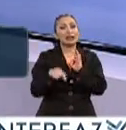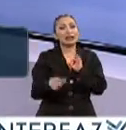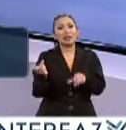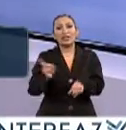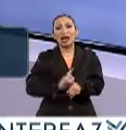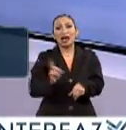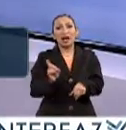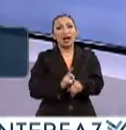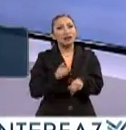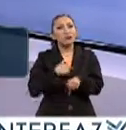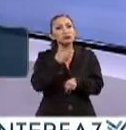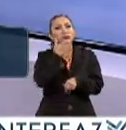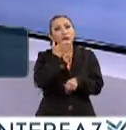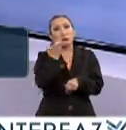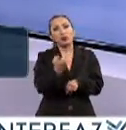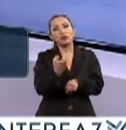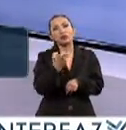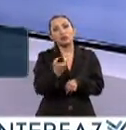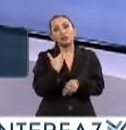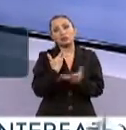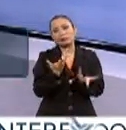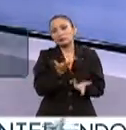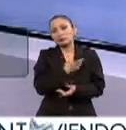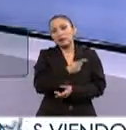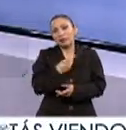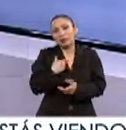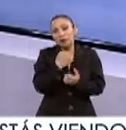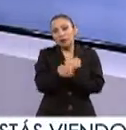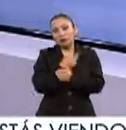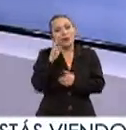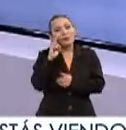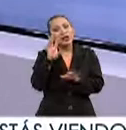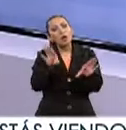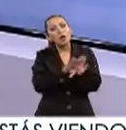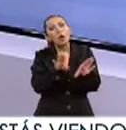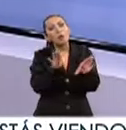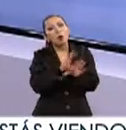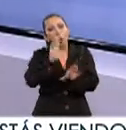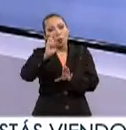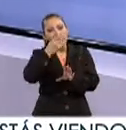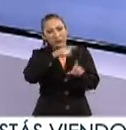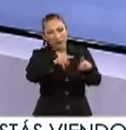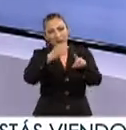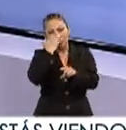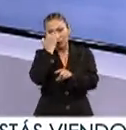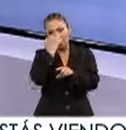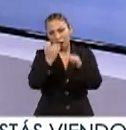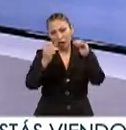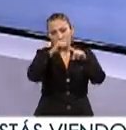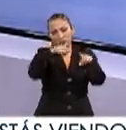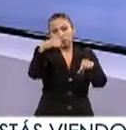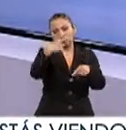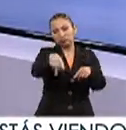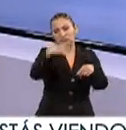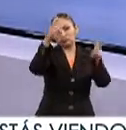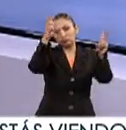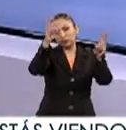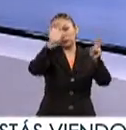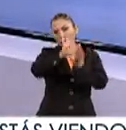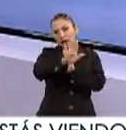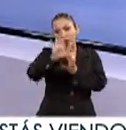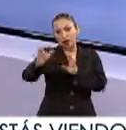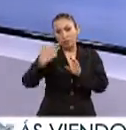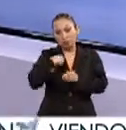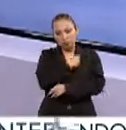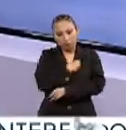día a día, nuestros hábitos. Y para ello tiene mucho que ver, por supuesto, la educación. Vamos a ver cómo las universidades, las escuelas en sus distintos rubros, precisamente